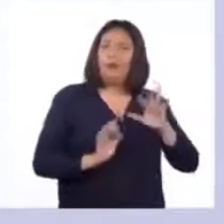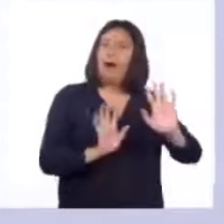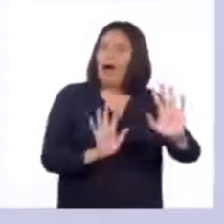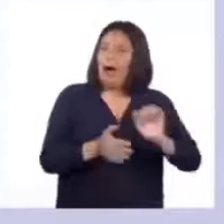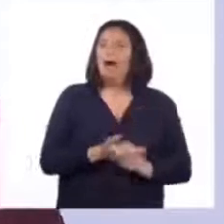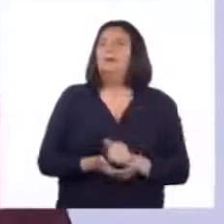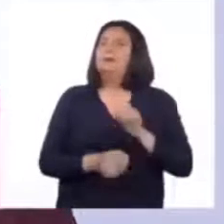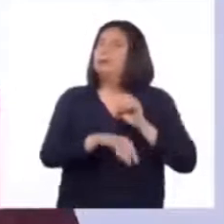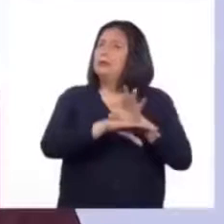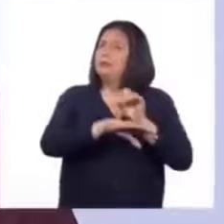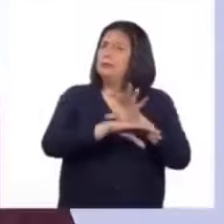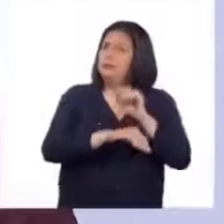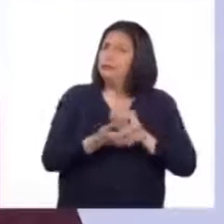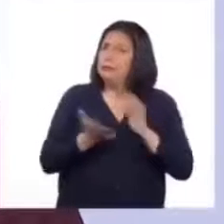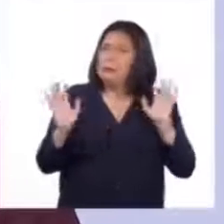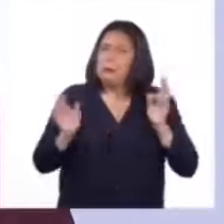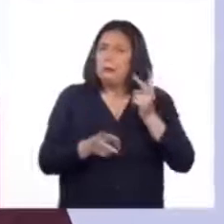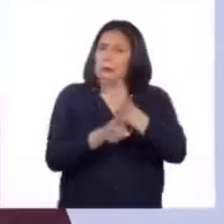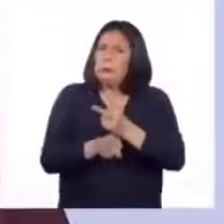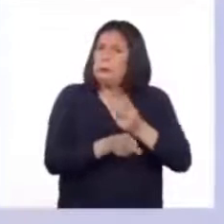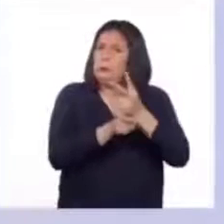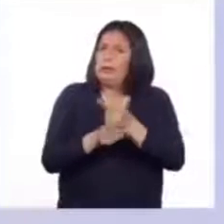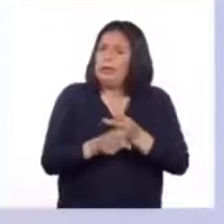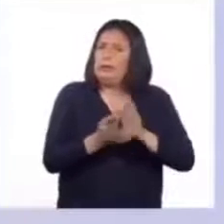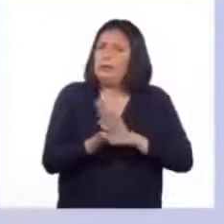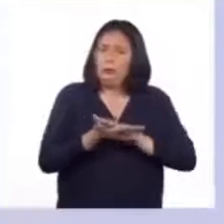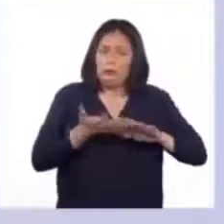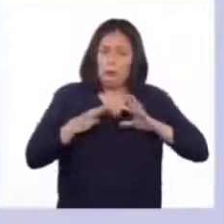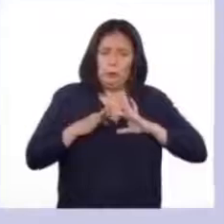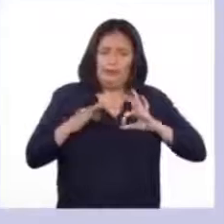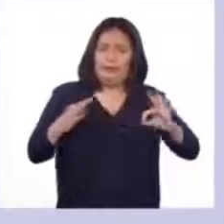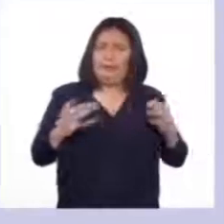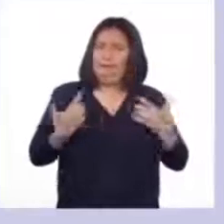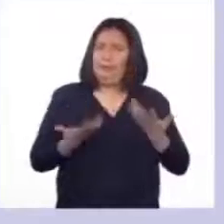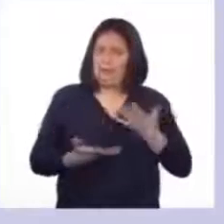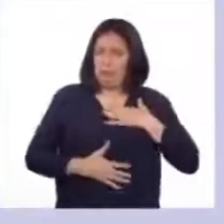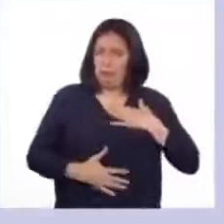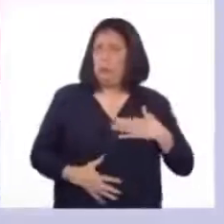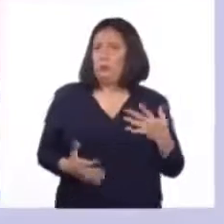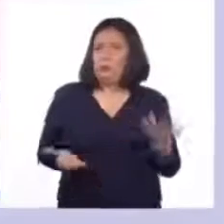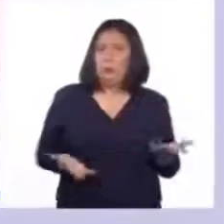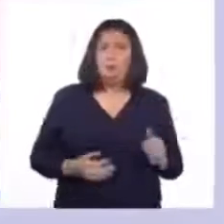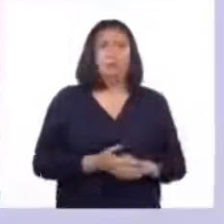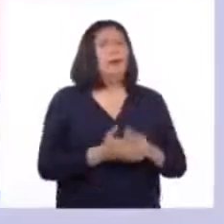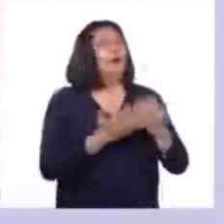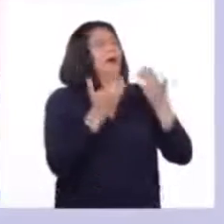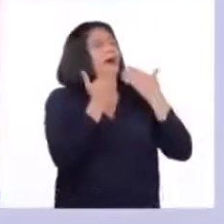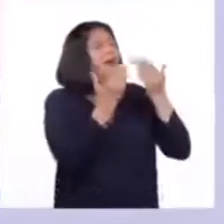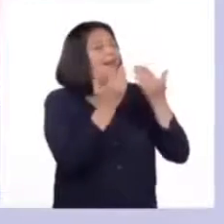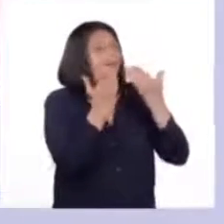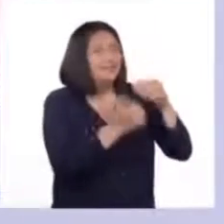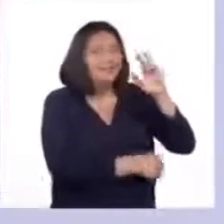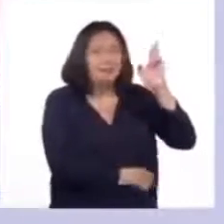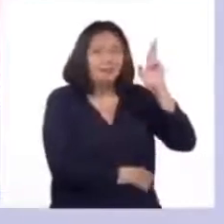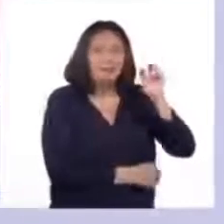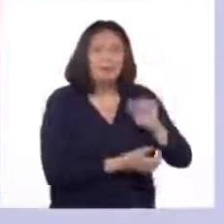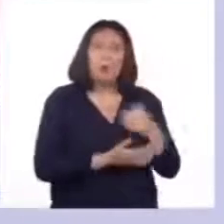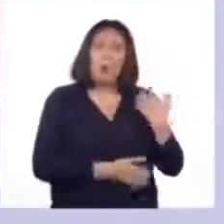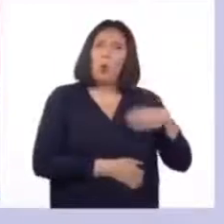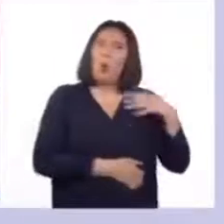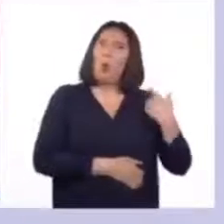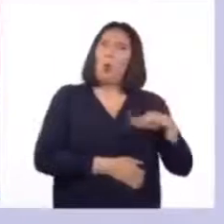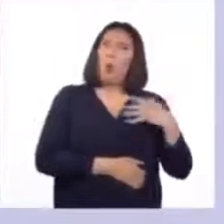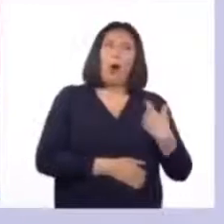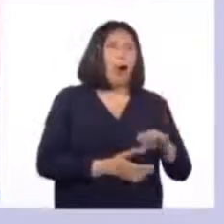recomiendo tener las medidas de cuidado y aseo adecuado de nuestro cuerpo. Muchas gracias, profesor. Ha sido una